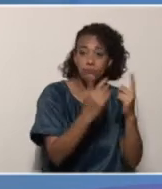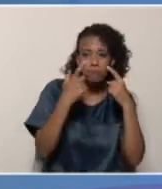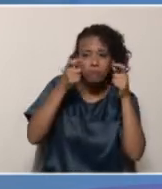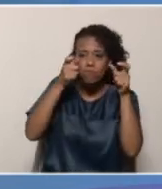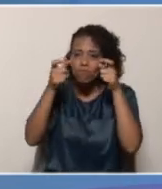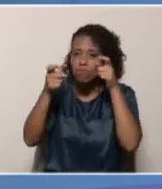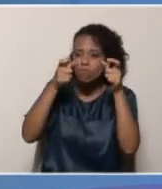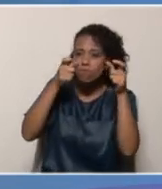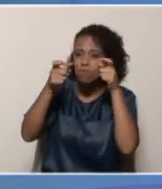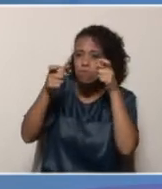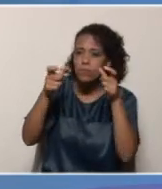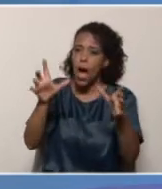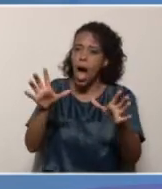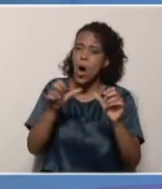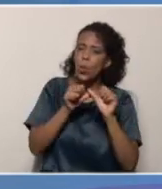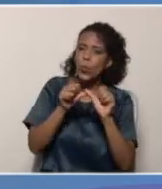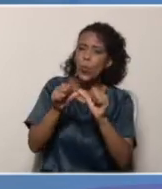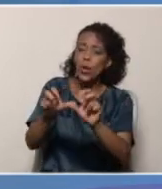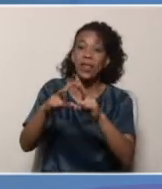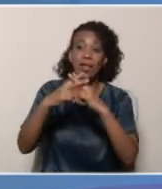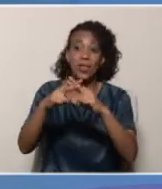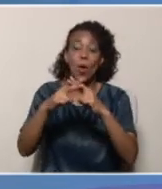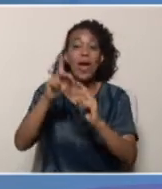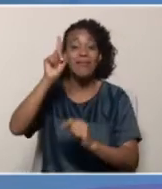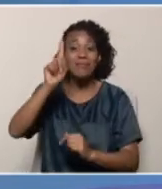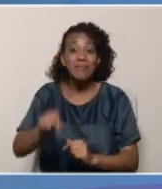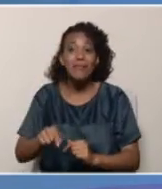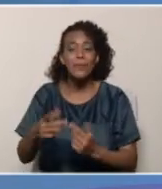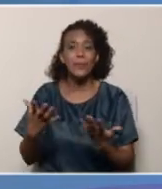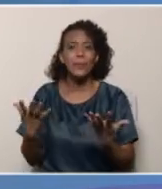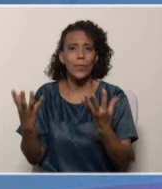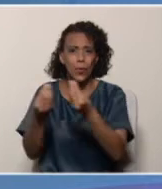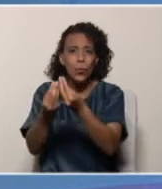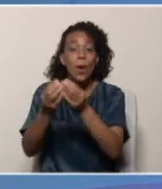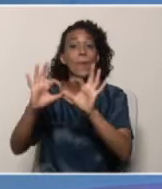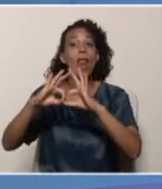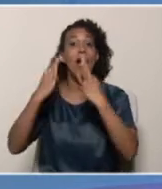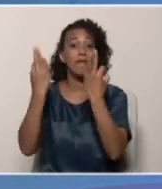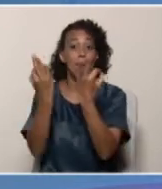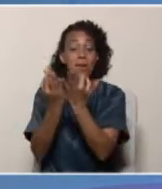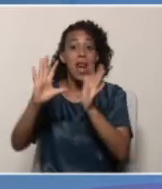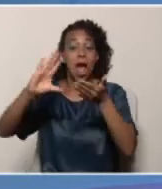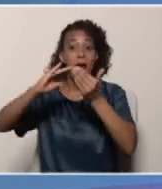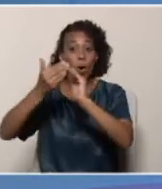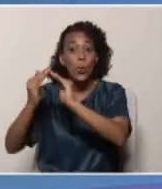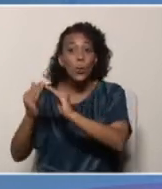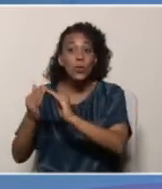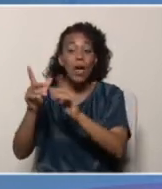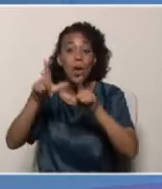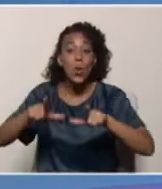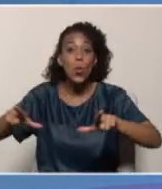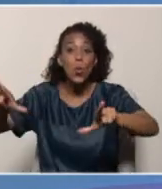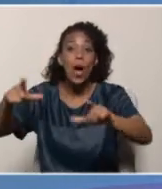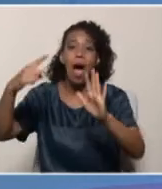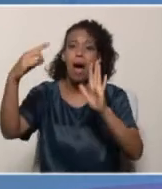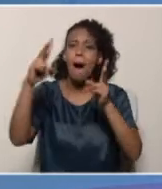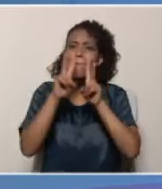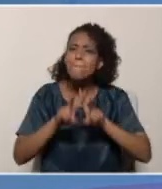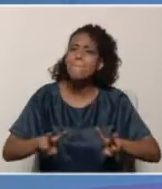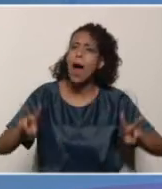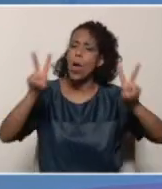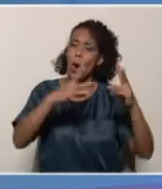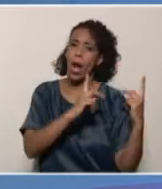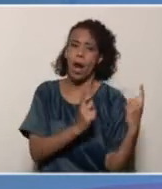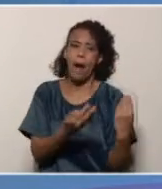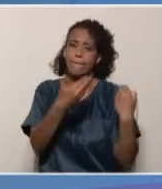del taller de educación laboral, sino también por la familia, la comunidad, en donde se trabaja una serie de valores como